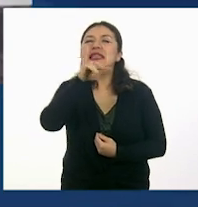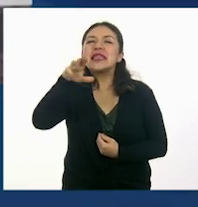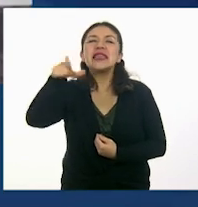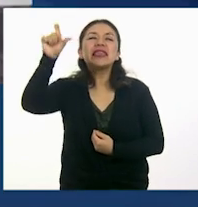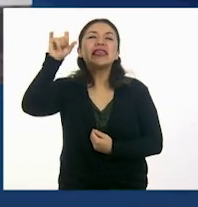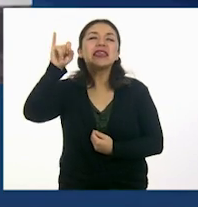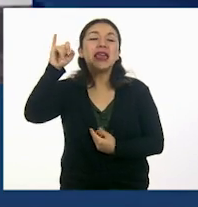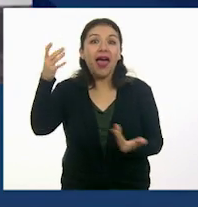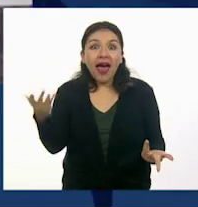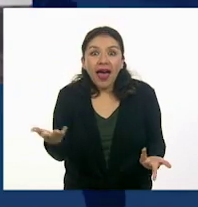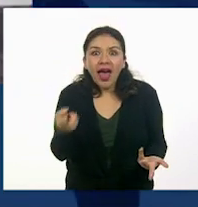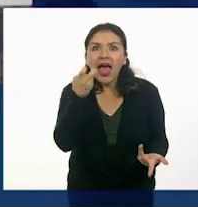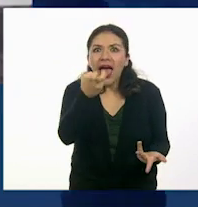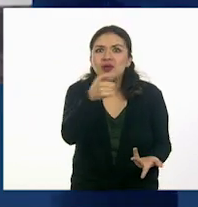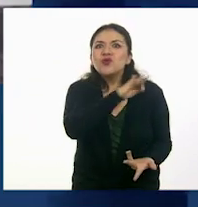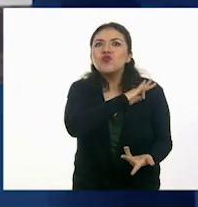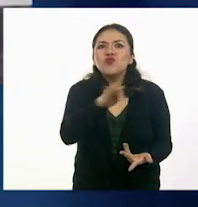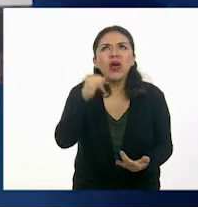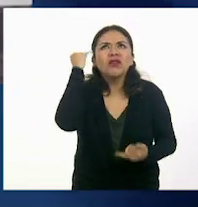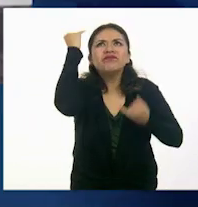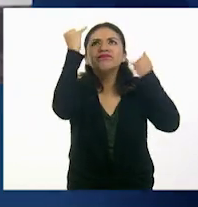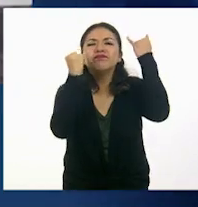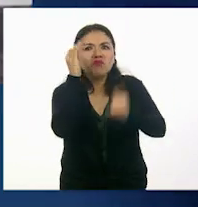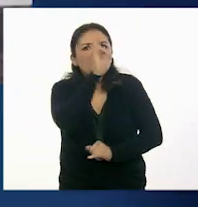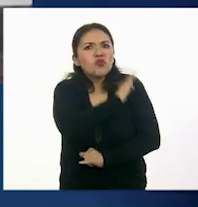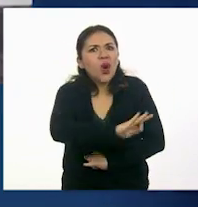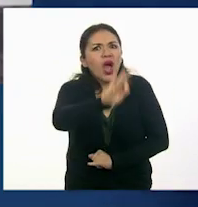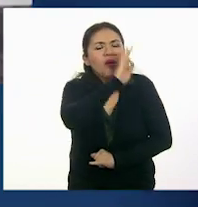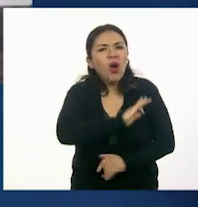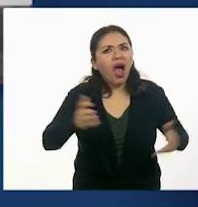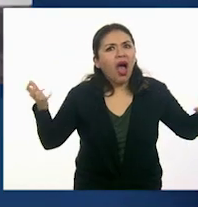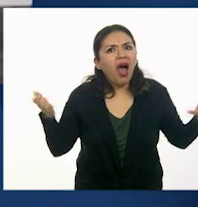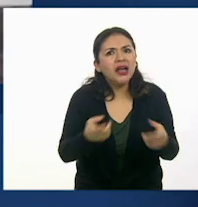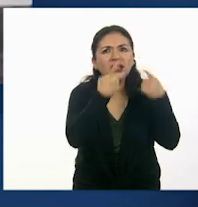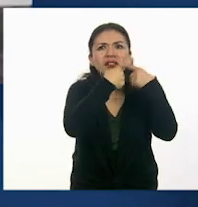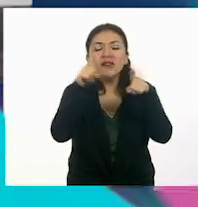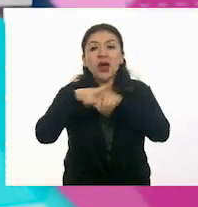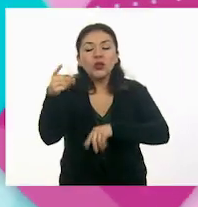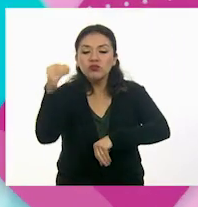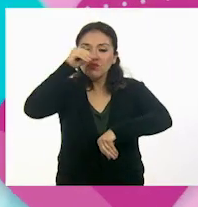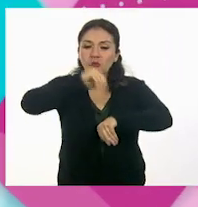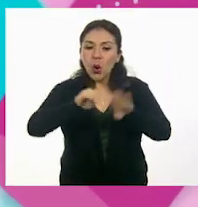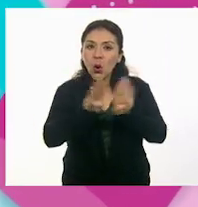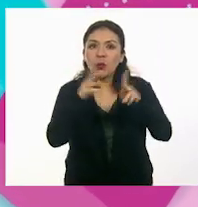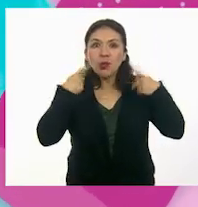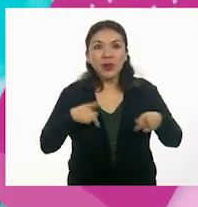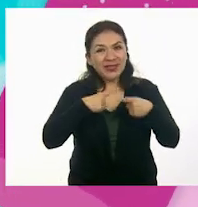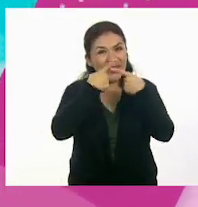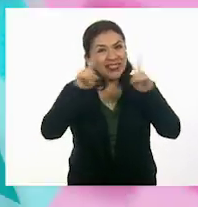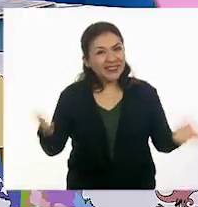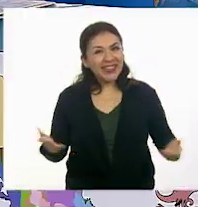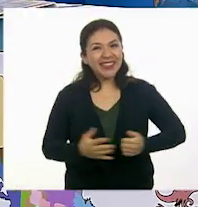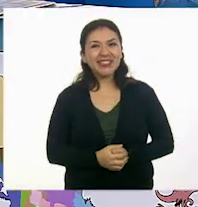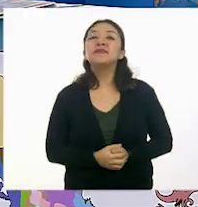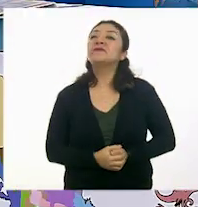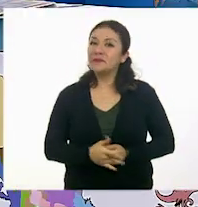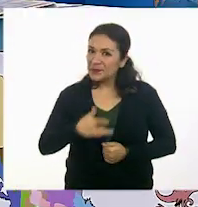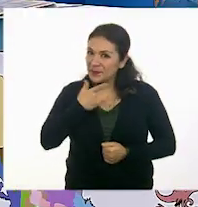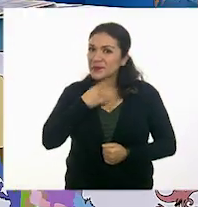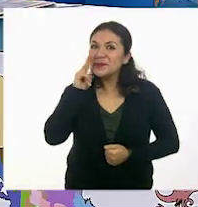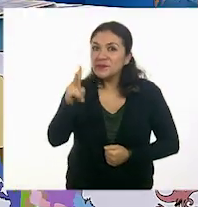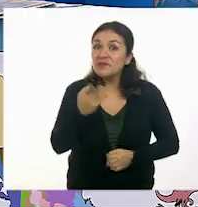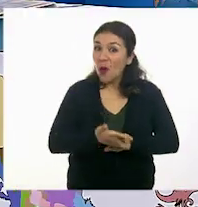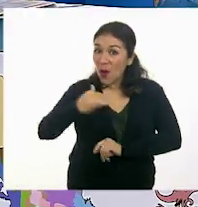El caso es que puedes tener muchas posibilidades para construir tus personajes. ¿Qué te pareció?